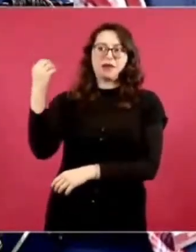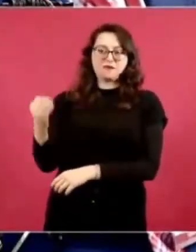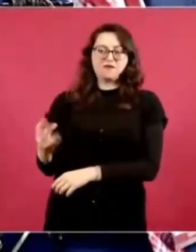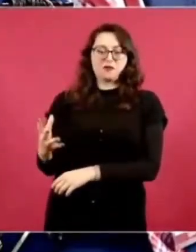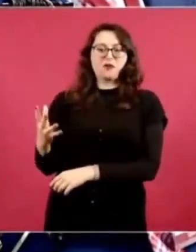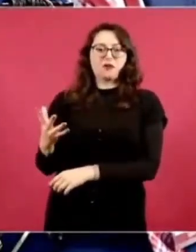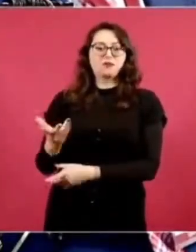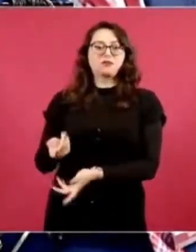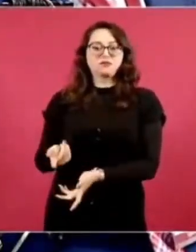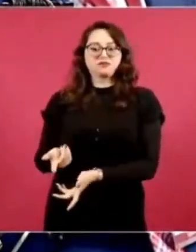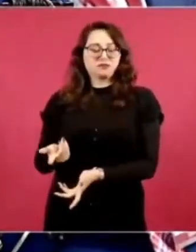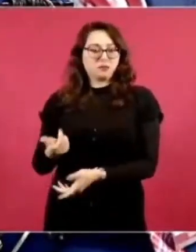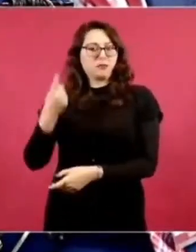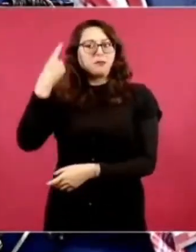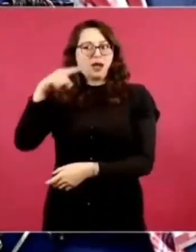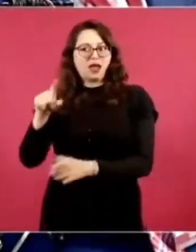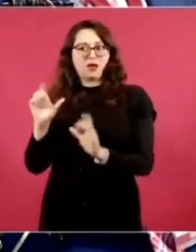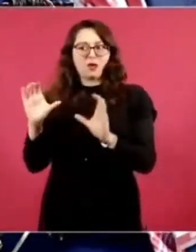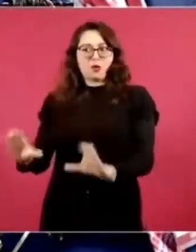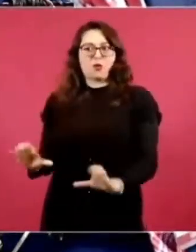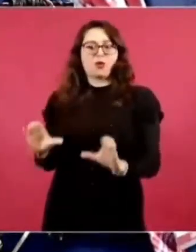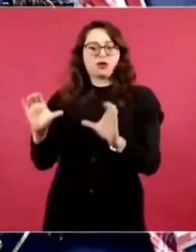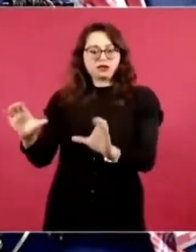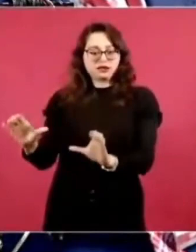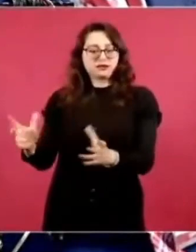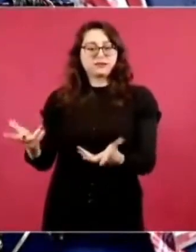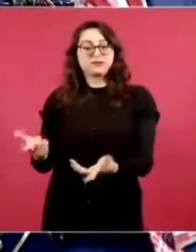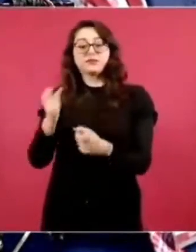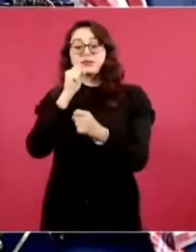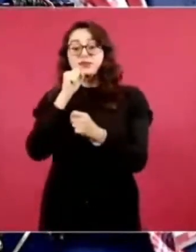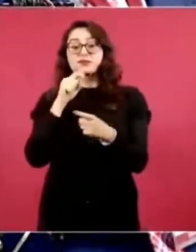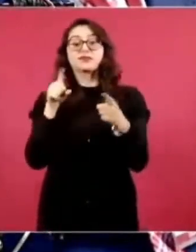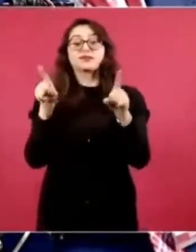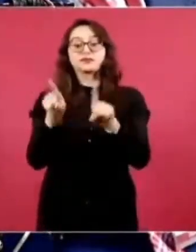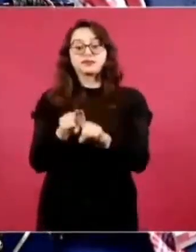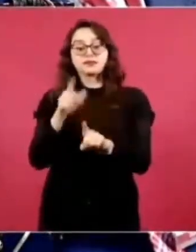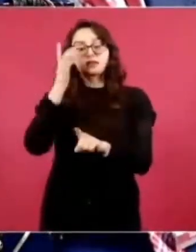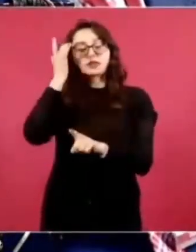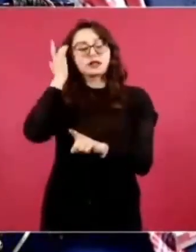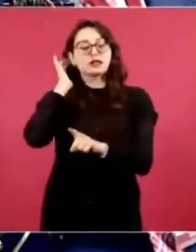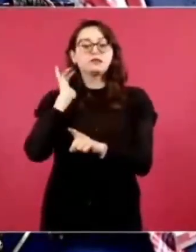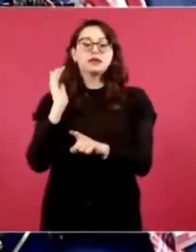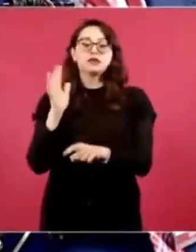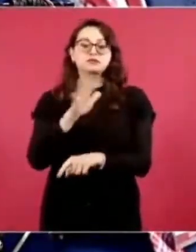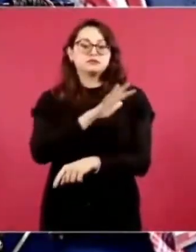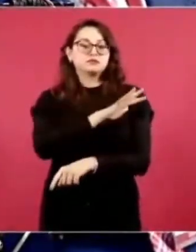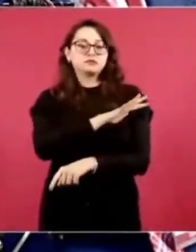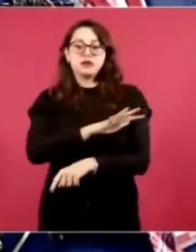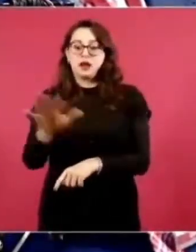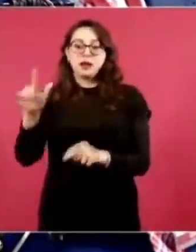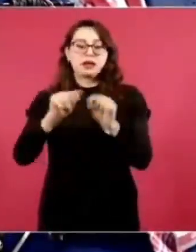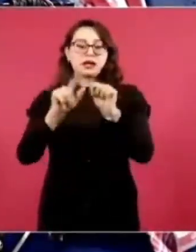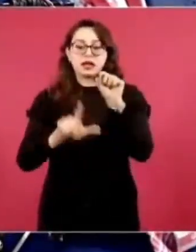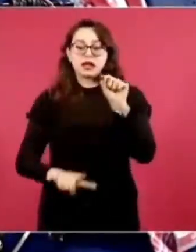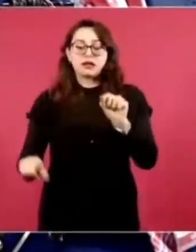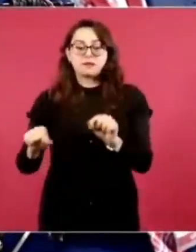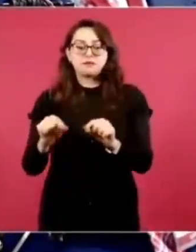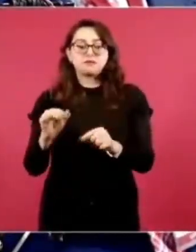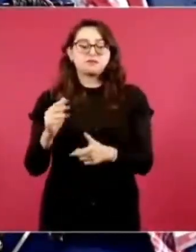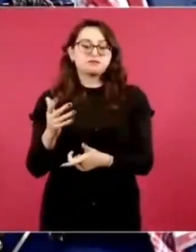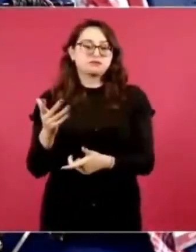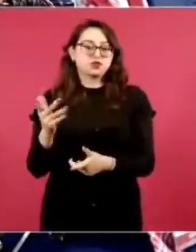uno o dos semáforos. Y también quisieran saber, que seguramente es una pregunta generalizada en todo el país, si hay